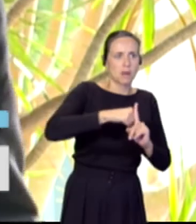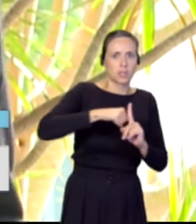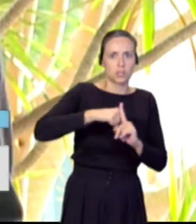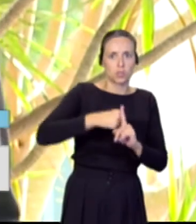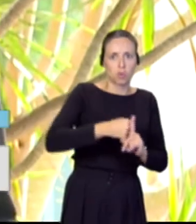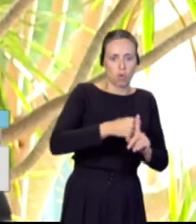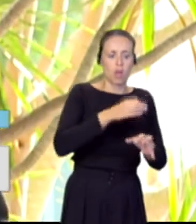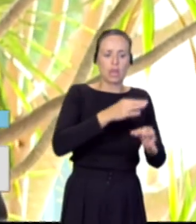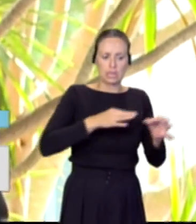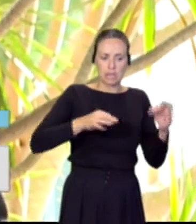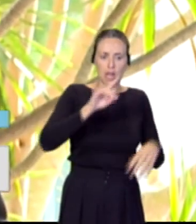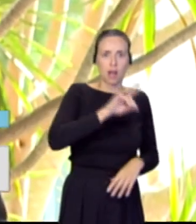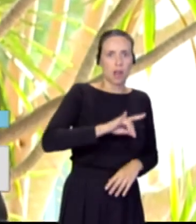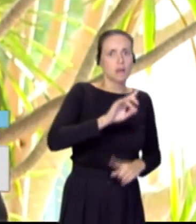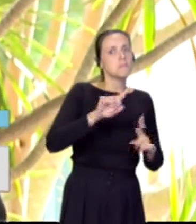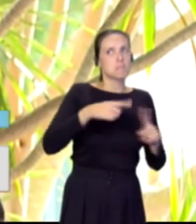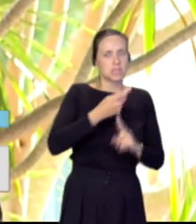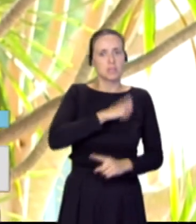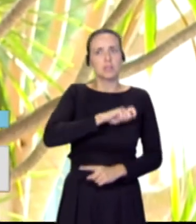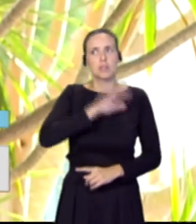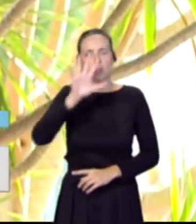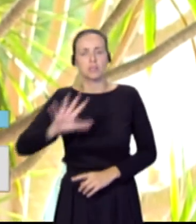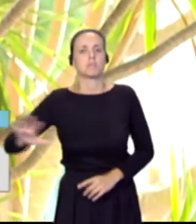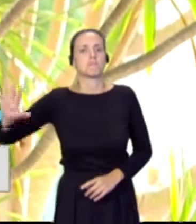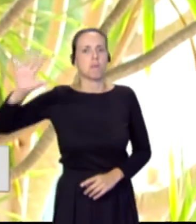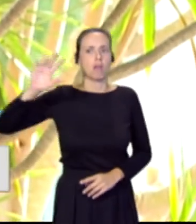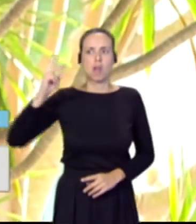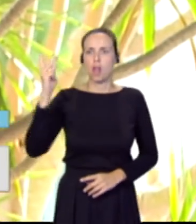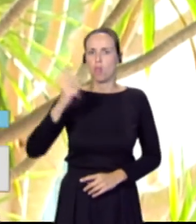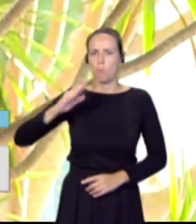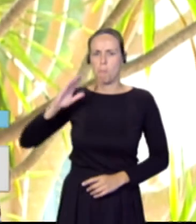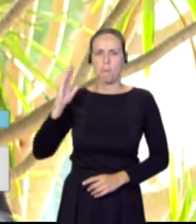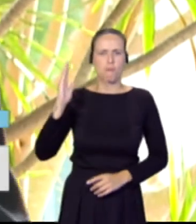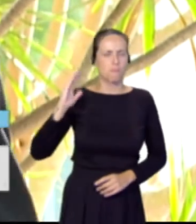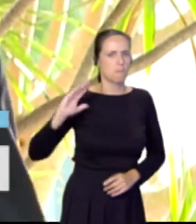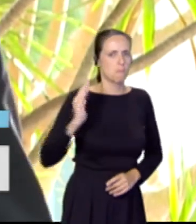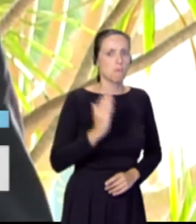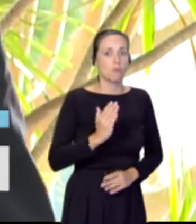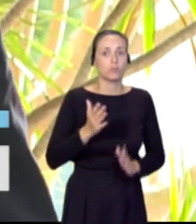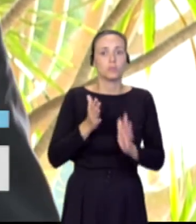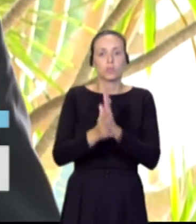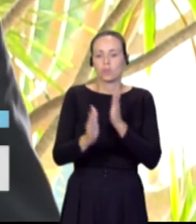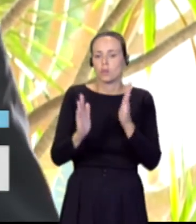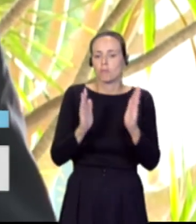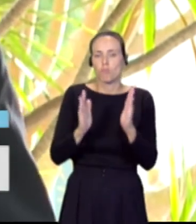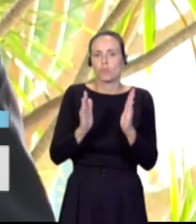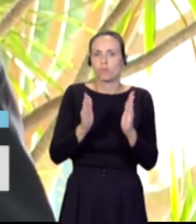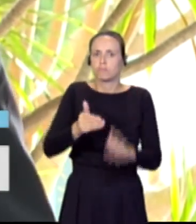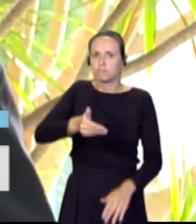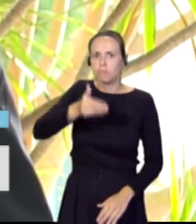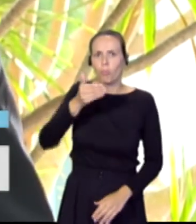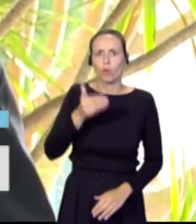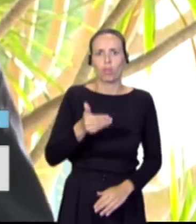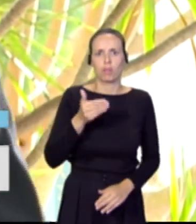también en España. Es un momento importante, un momento